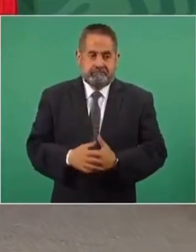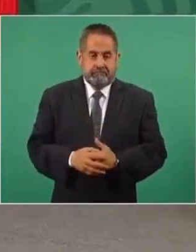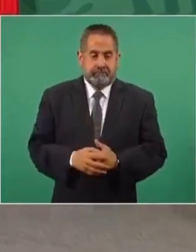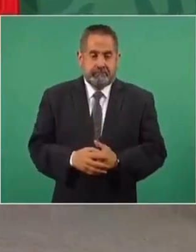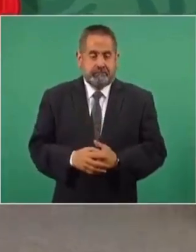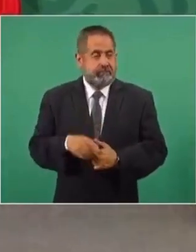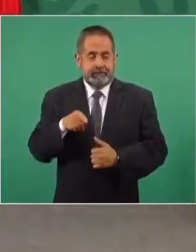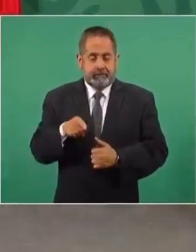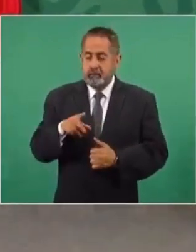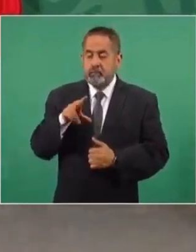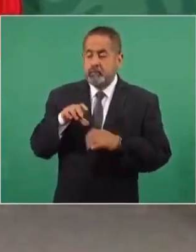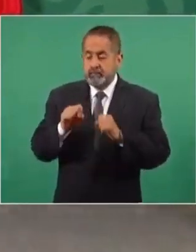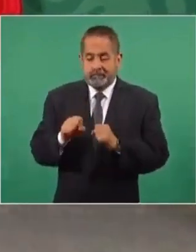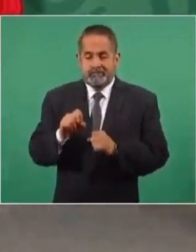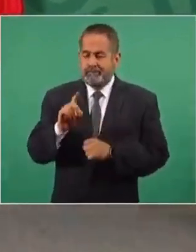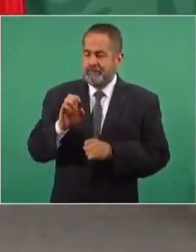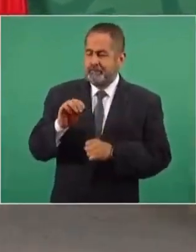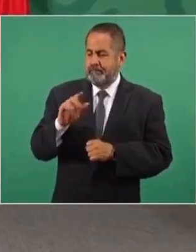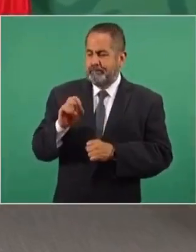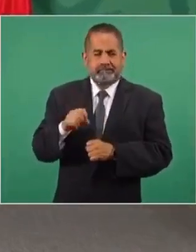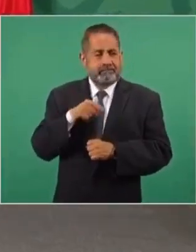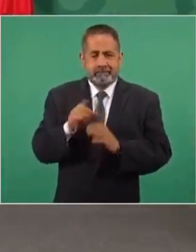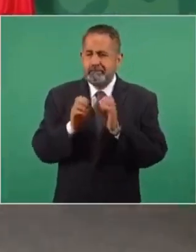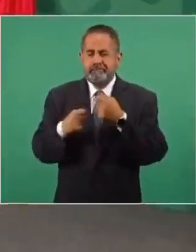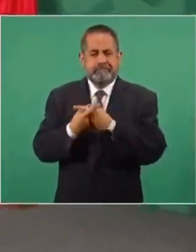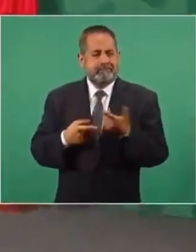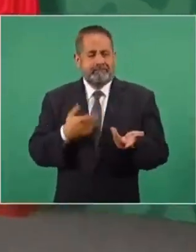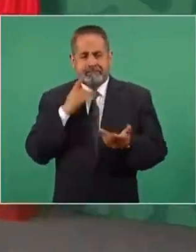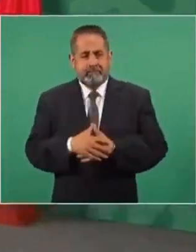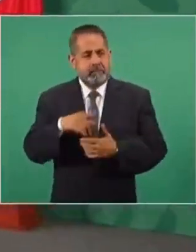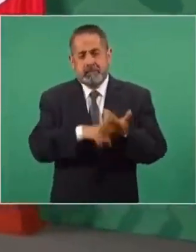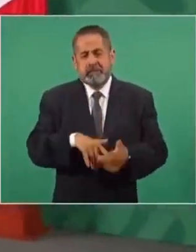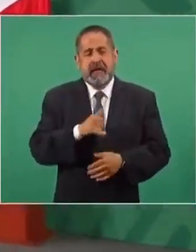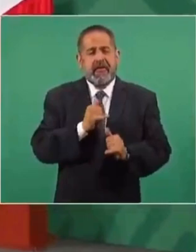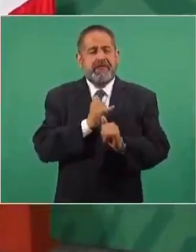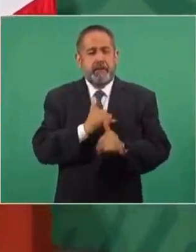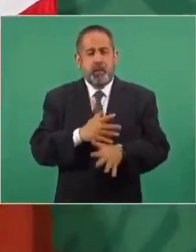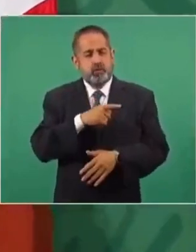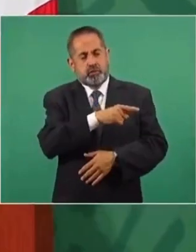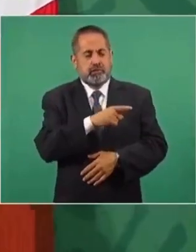más antidemocrático y anticonstitucional, y además tramposo.